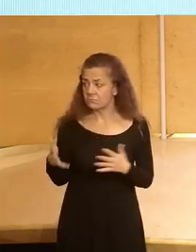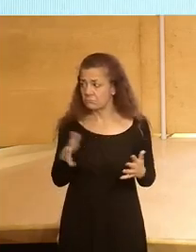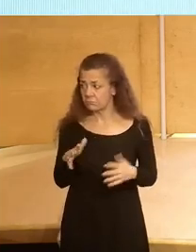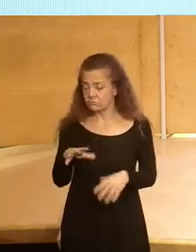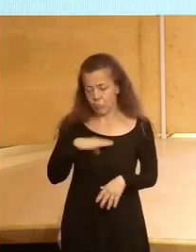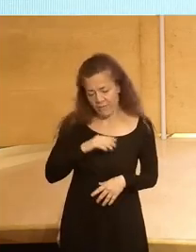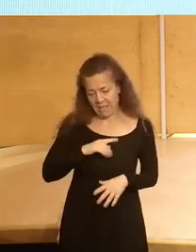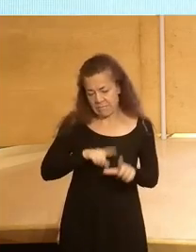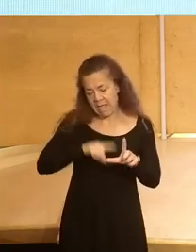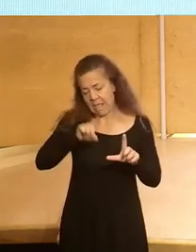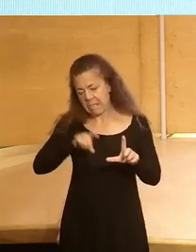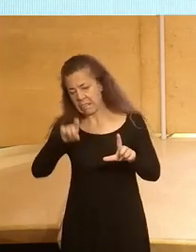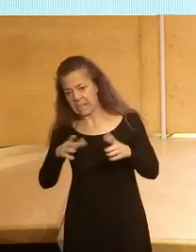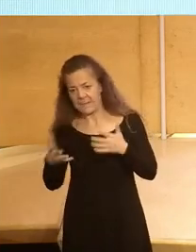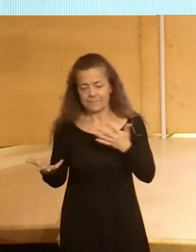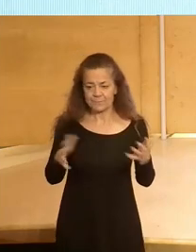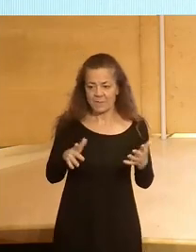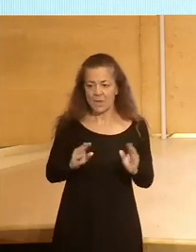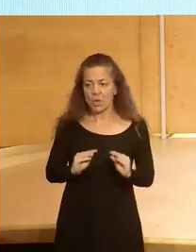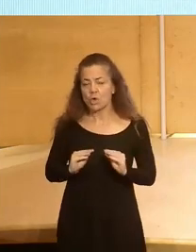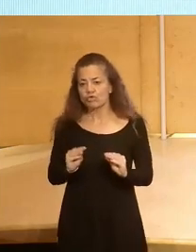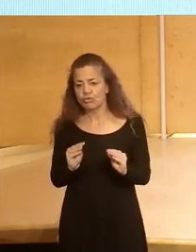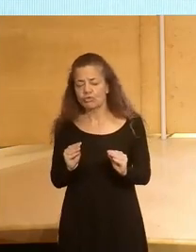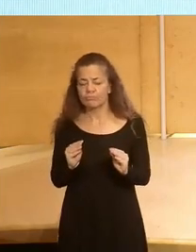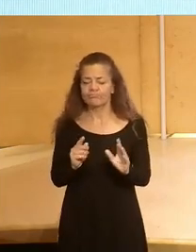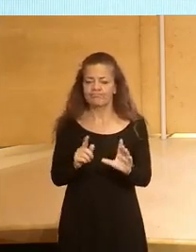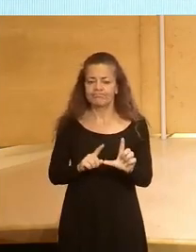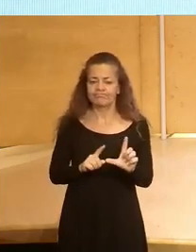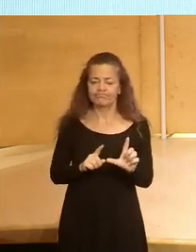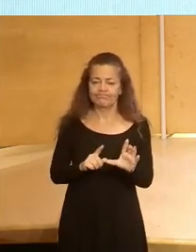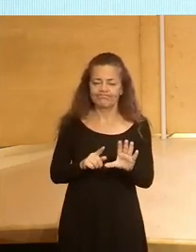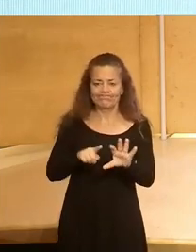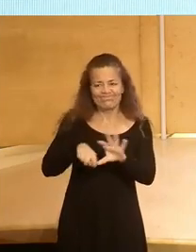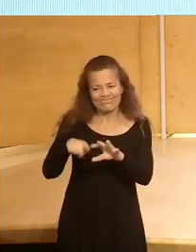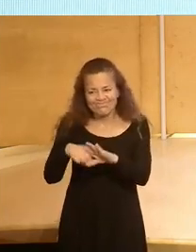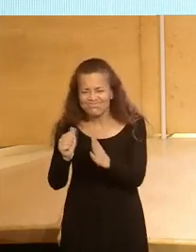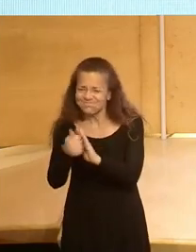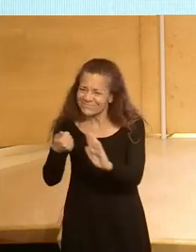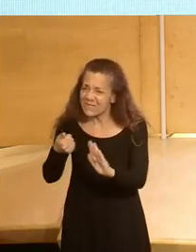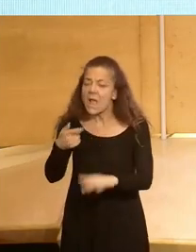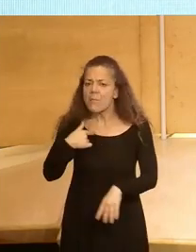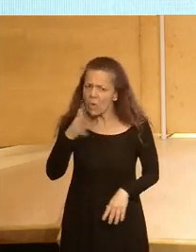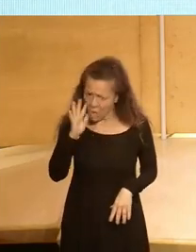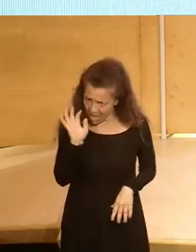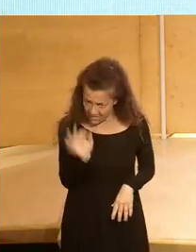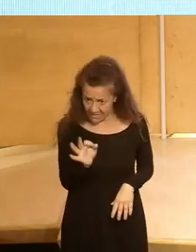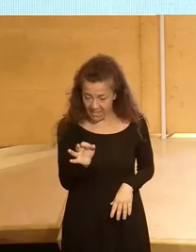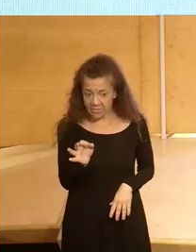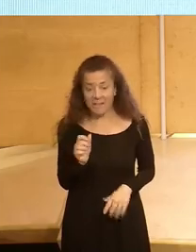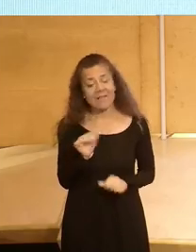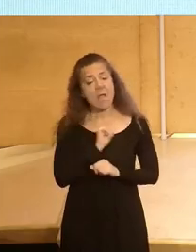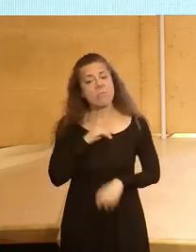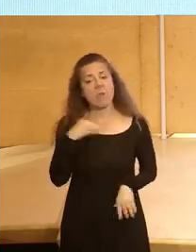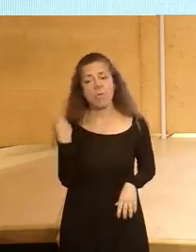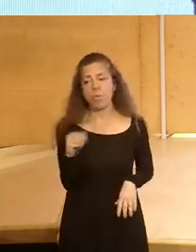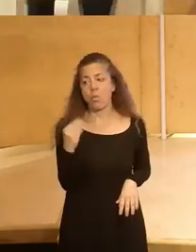las estadísticas pueden tener sus comentarios o sus lagunas pero no deja de ser cierto que el paro